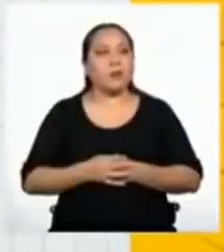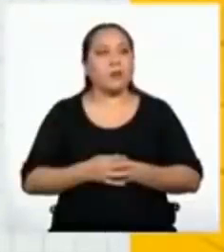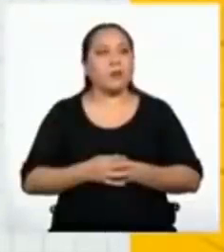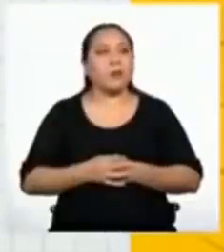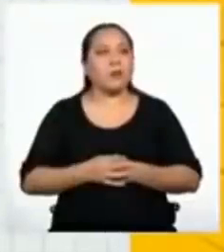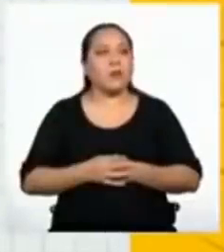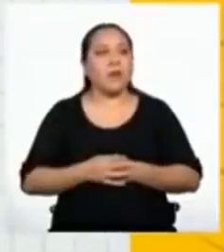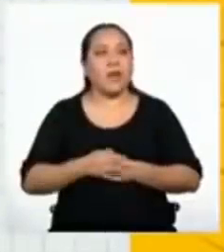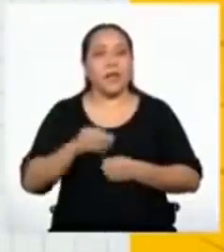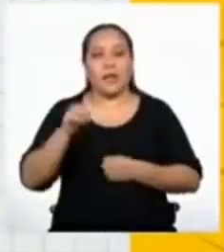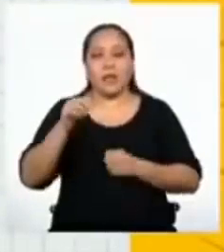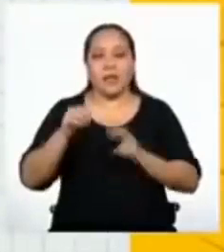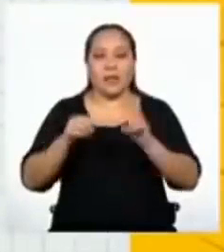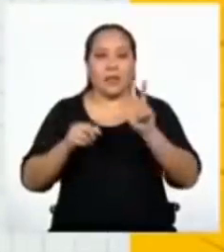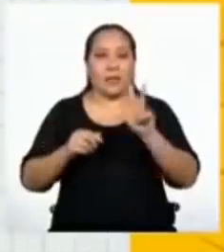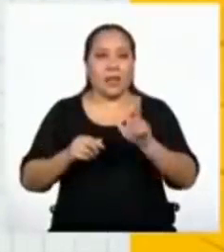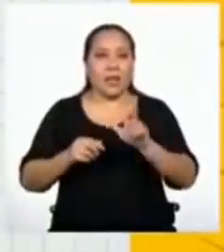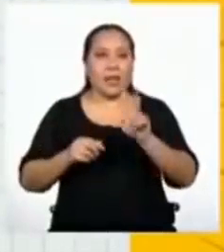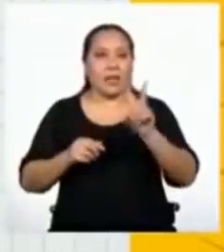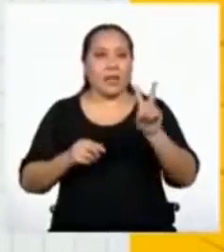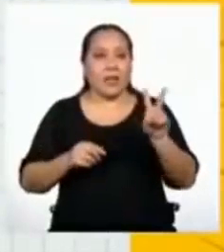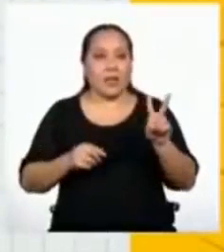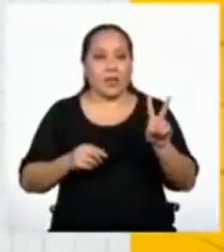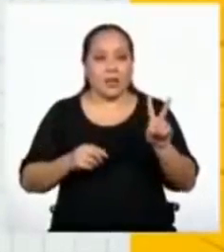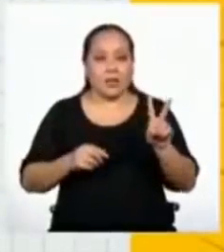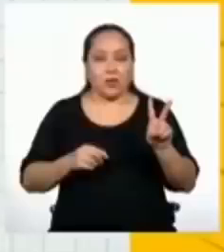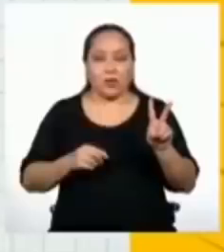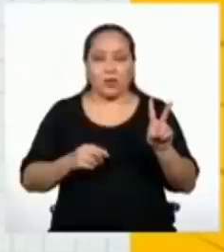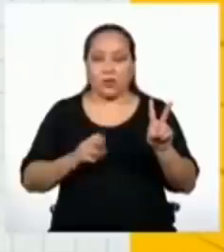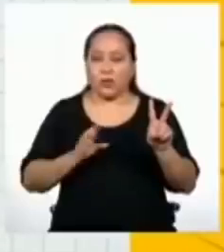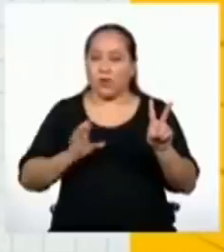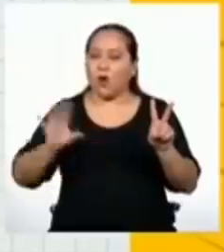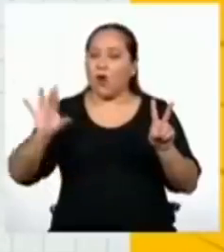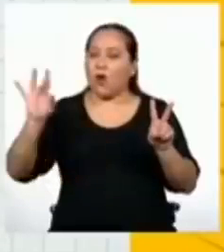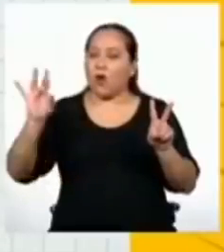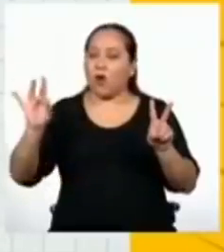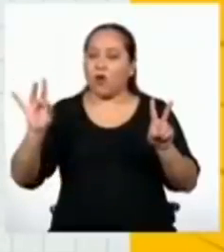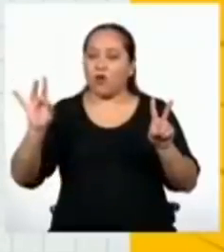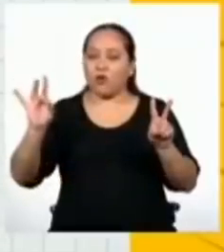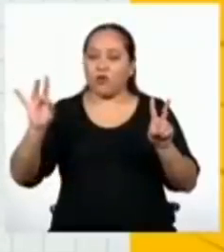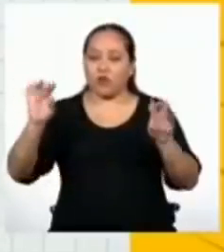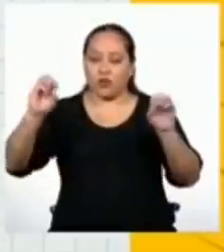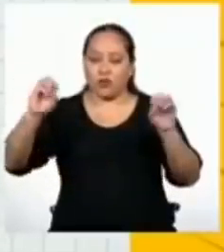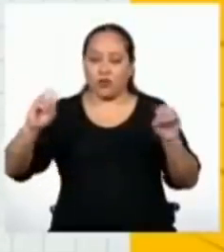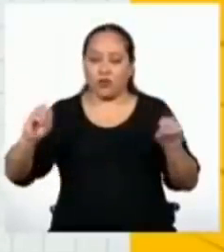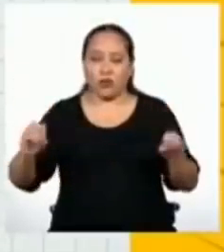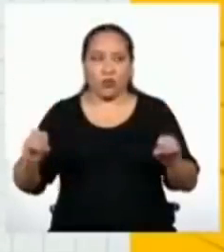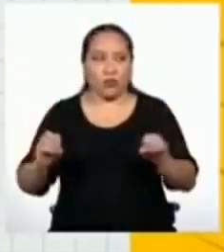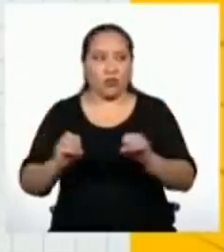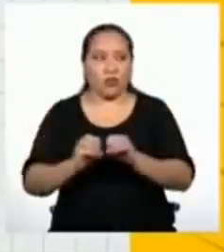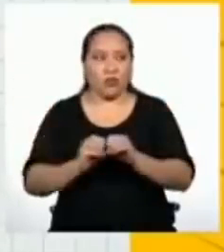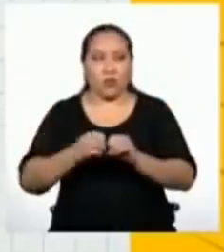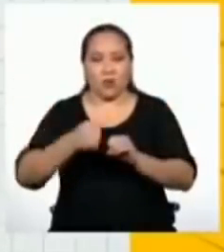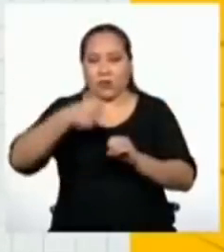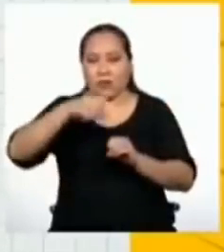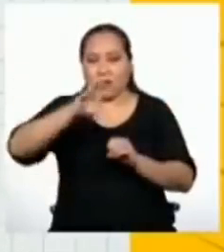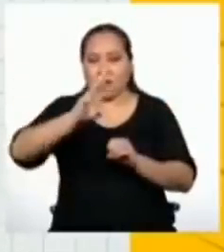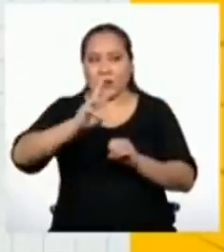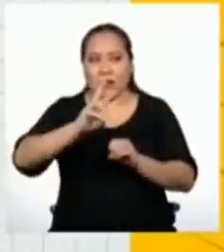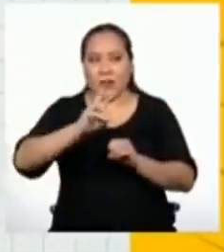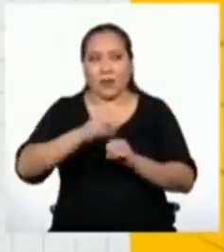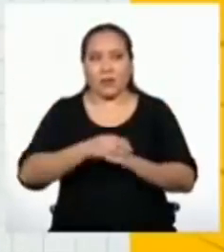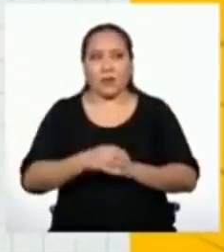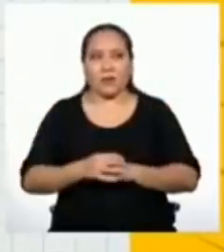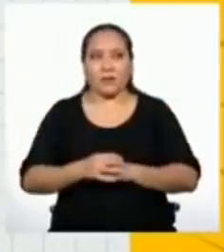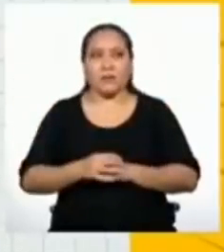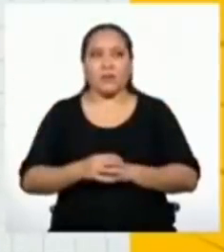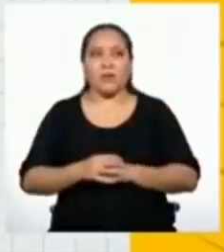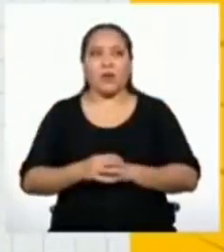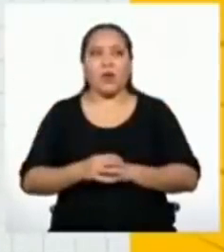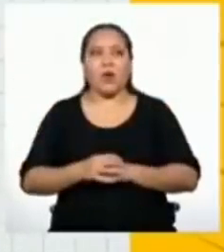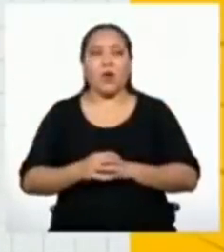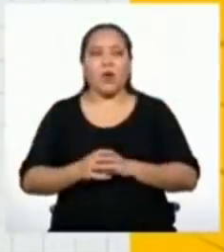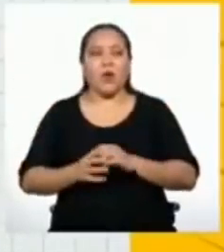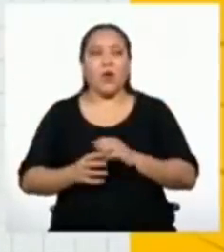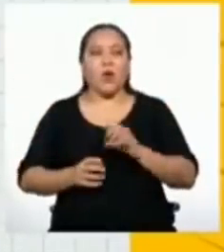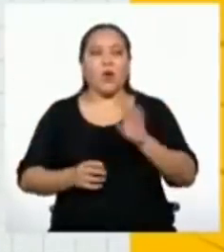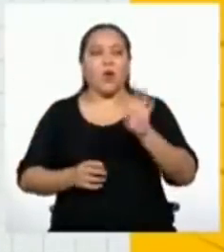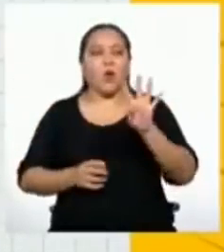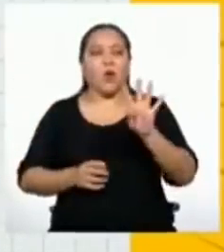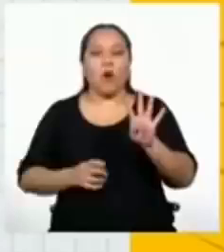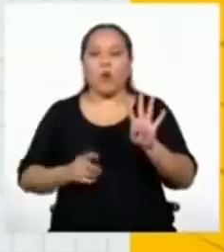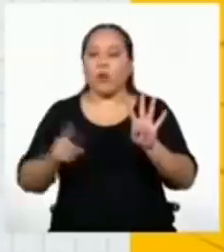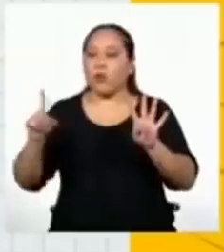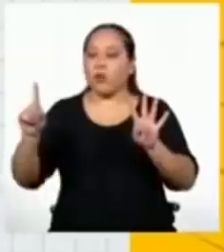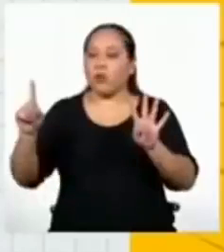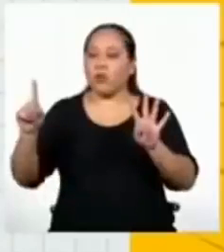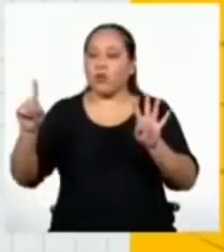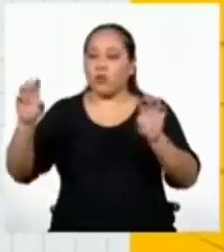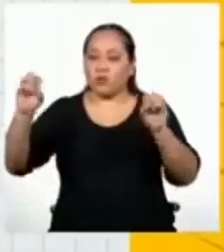el treinta y dos y el ocho son los extremos del número dieciséis. El uno y el cuatro son los extremos del